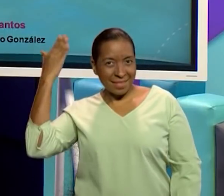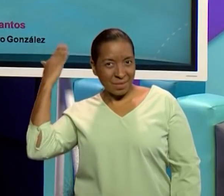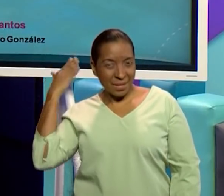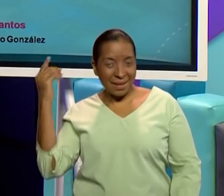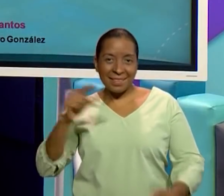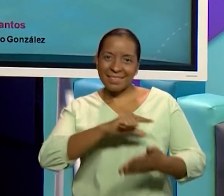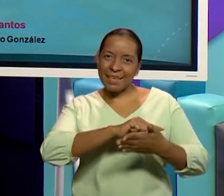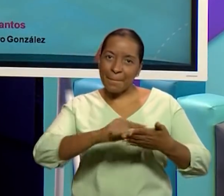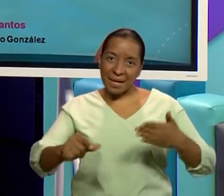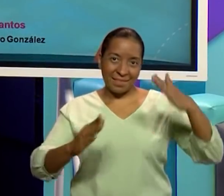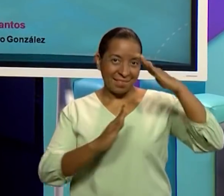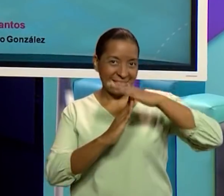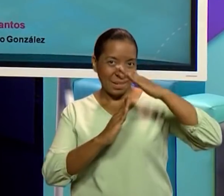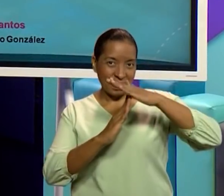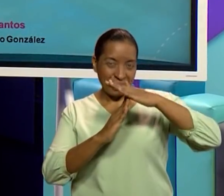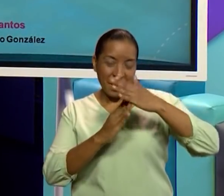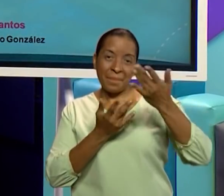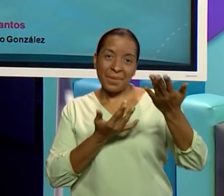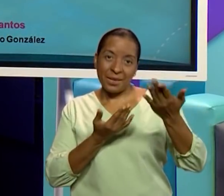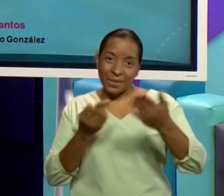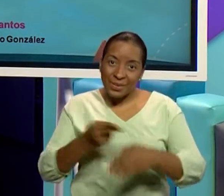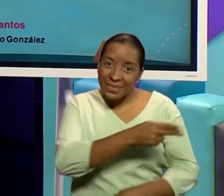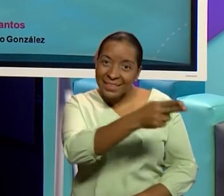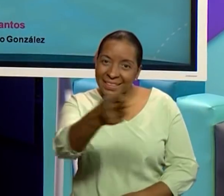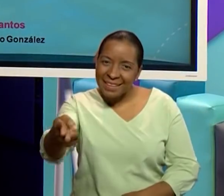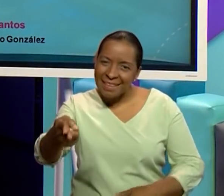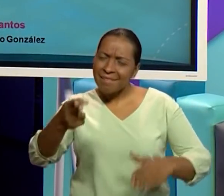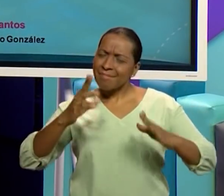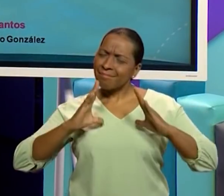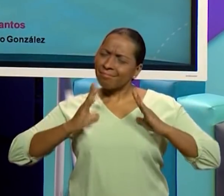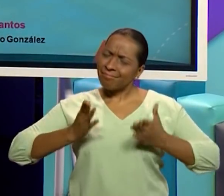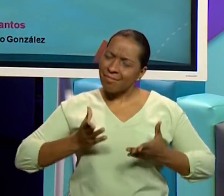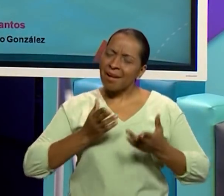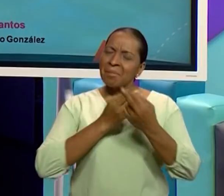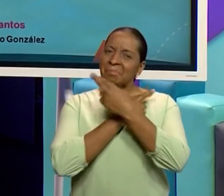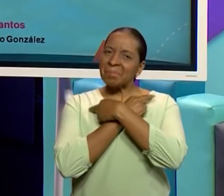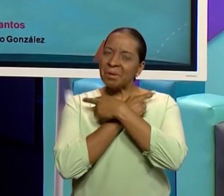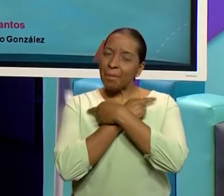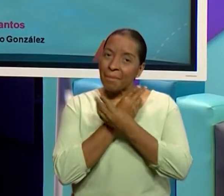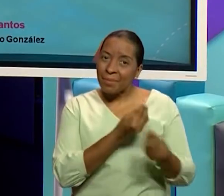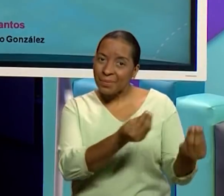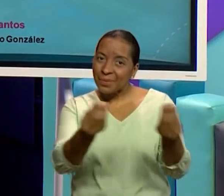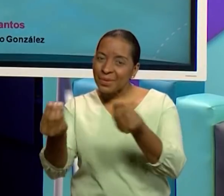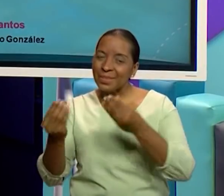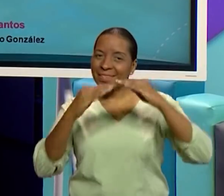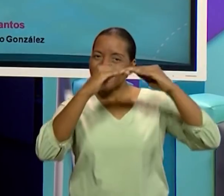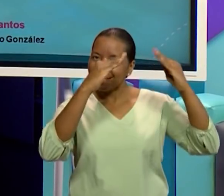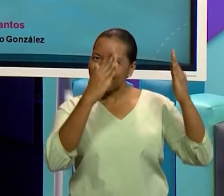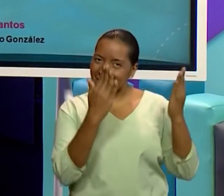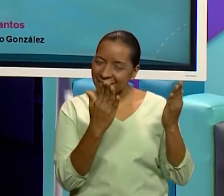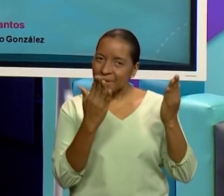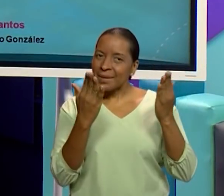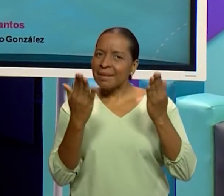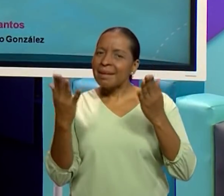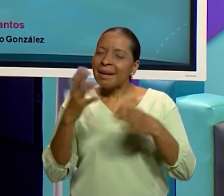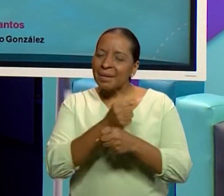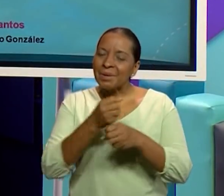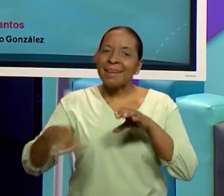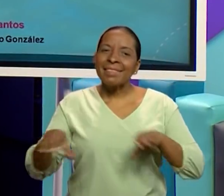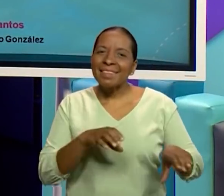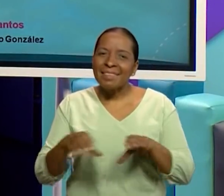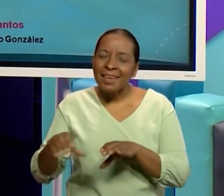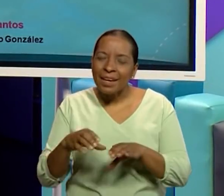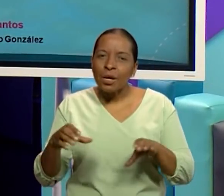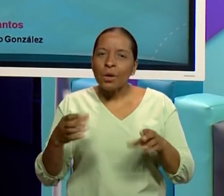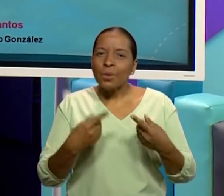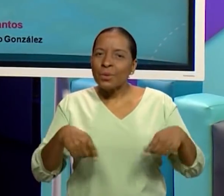semana de receso, espero que hayan descansado mucho y hayan también realizado actividades con su familia. Estoy contenta de